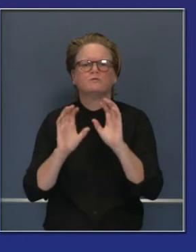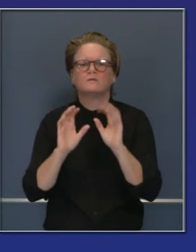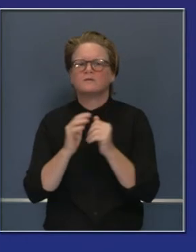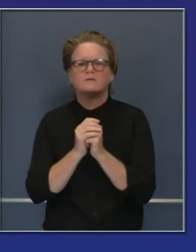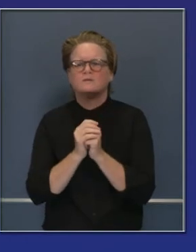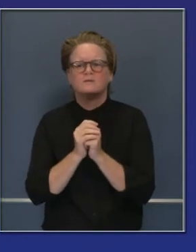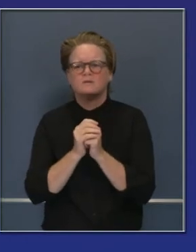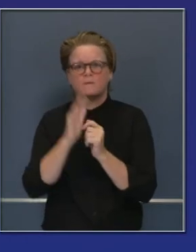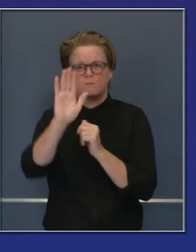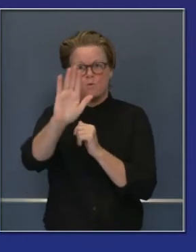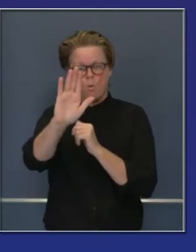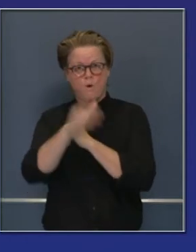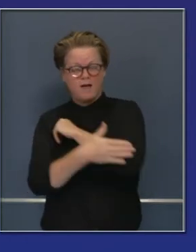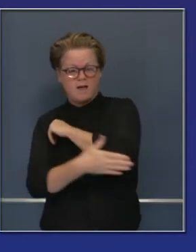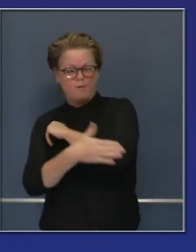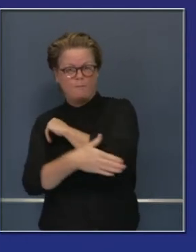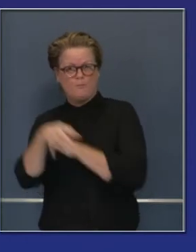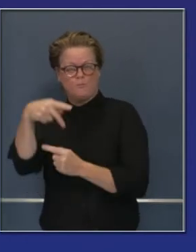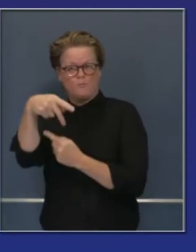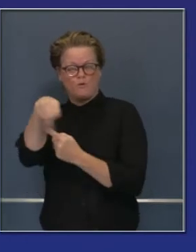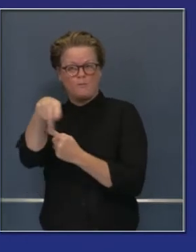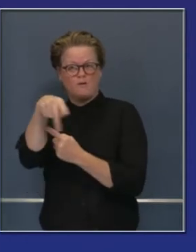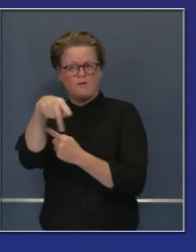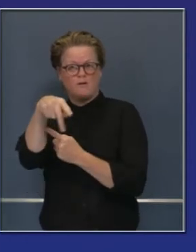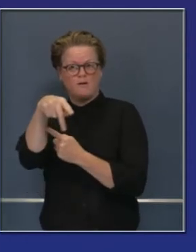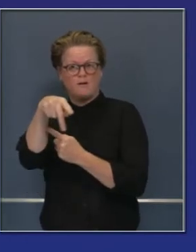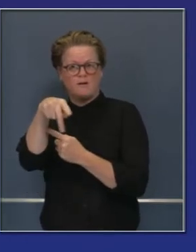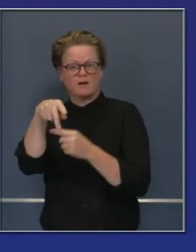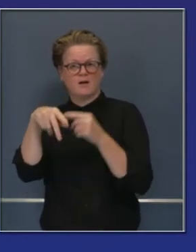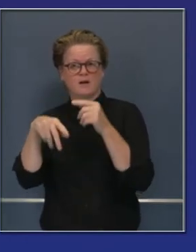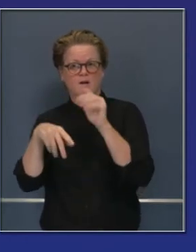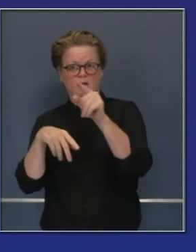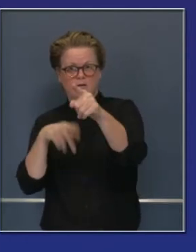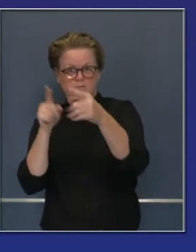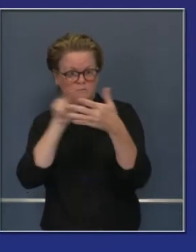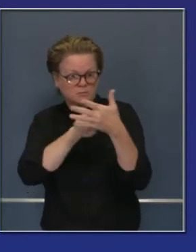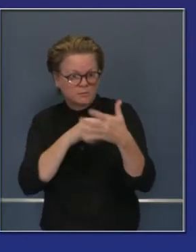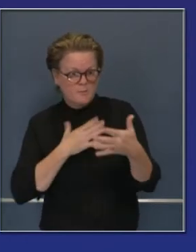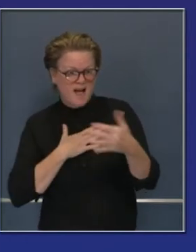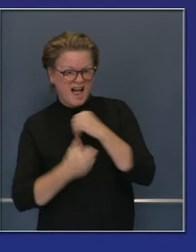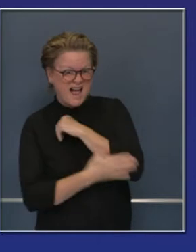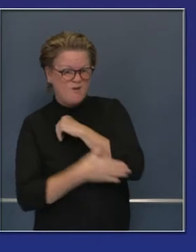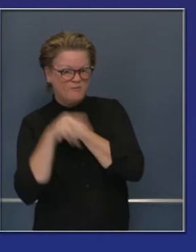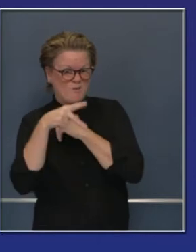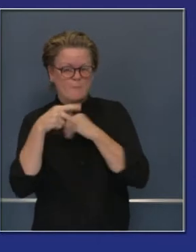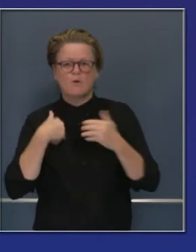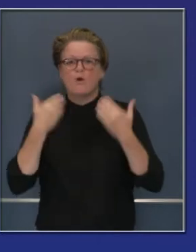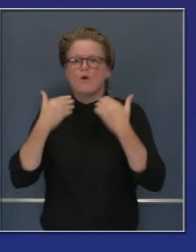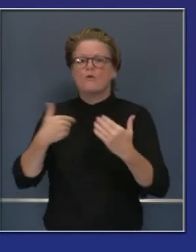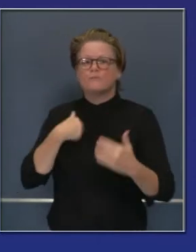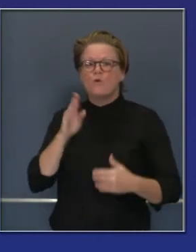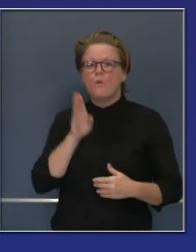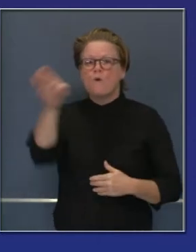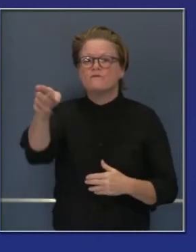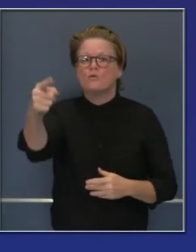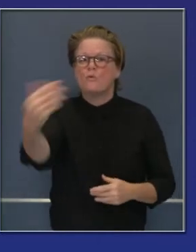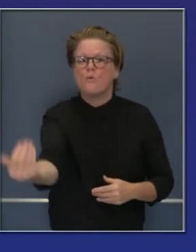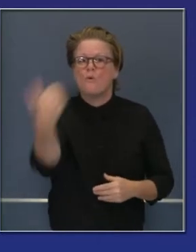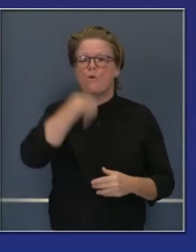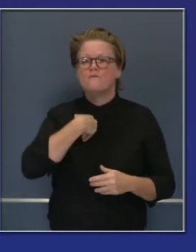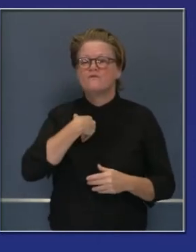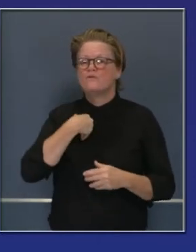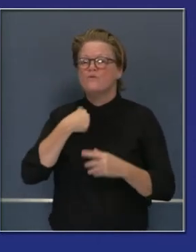Rojo y morado en esos condados estamos instando que no hagan reuniones en interiores con otras